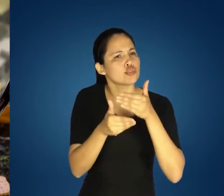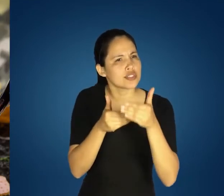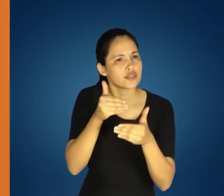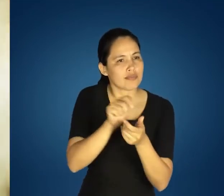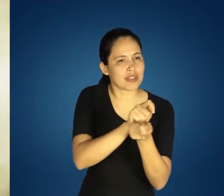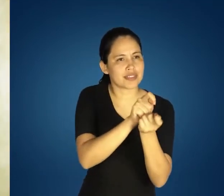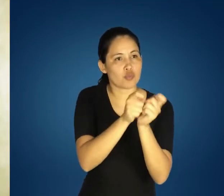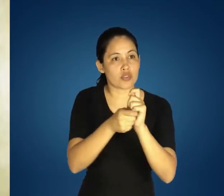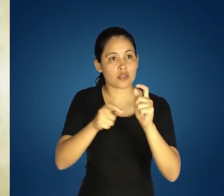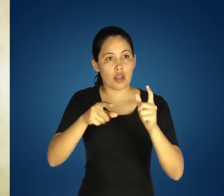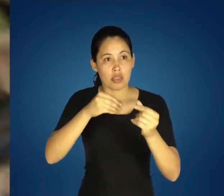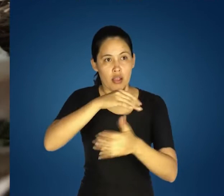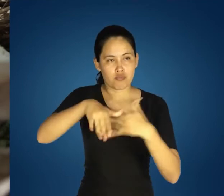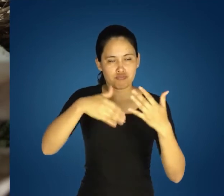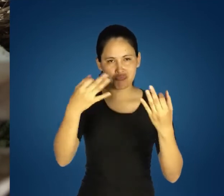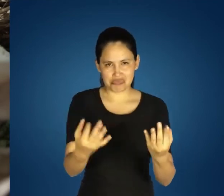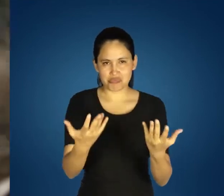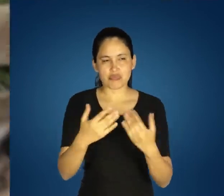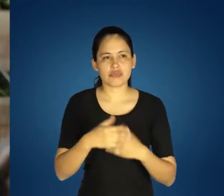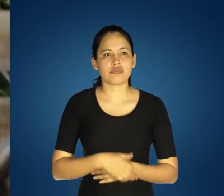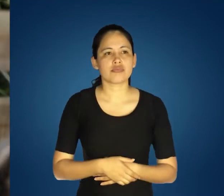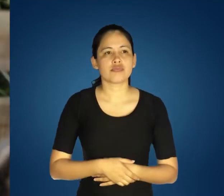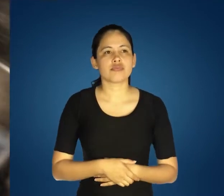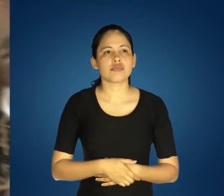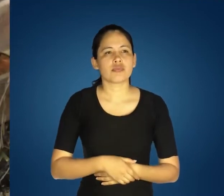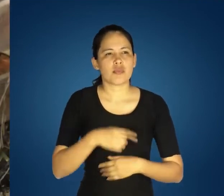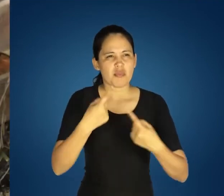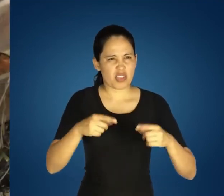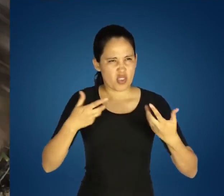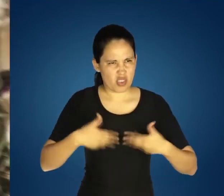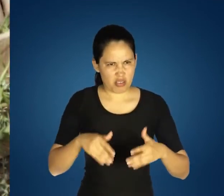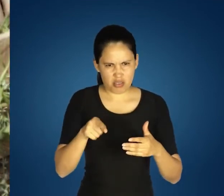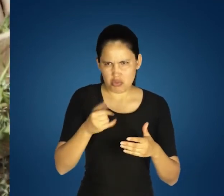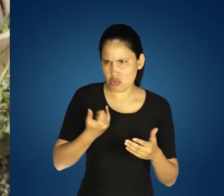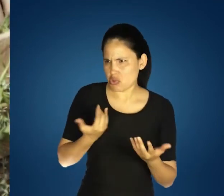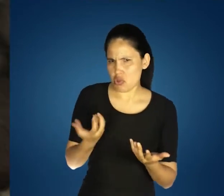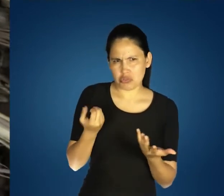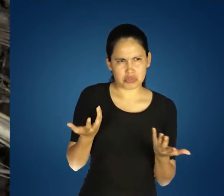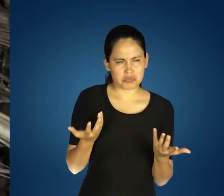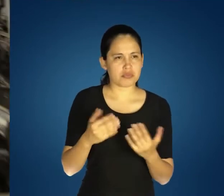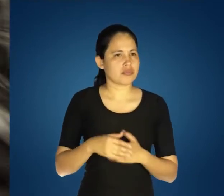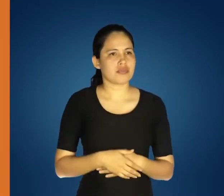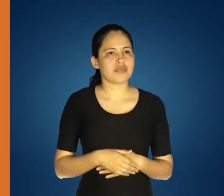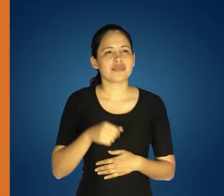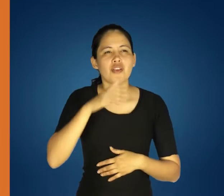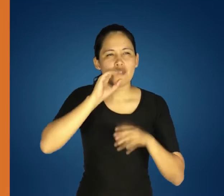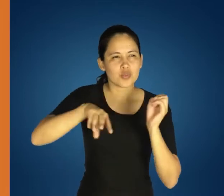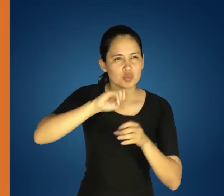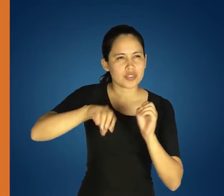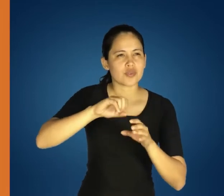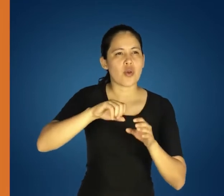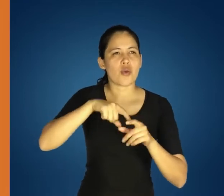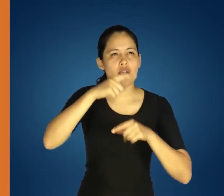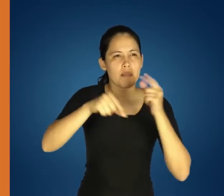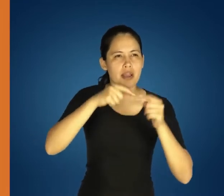Esta materia orgánica Debe pasar por procesos para transformarse en abono ¿Qué es el